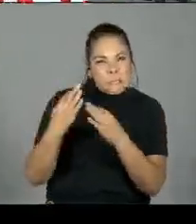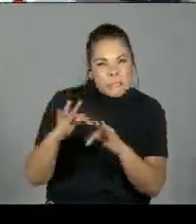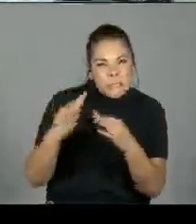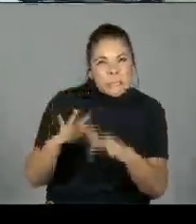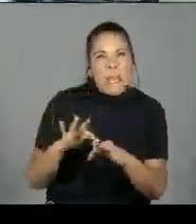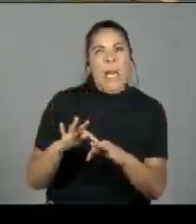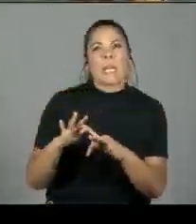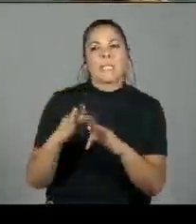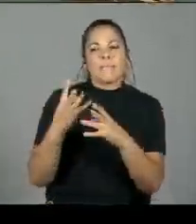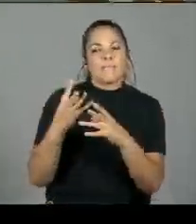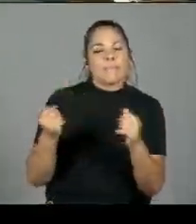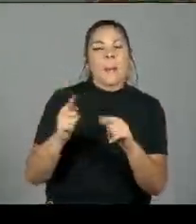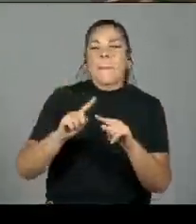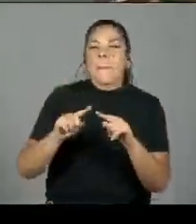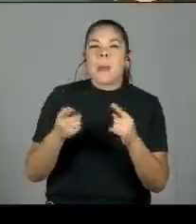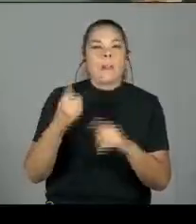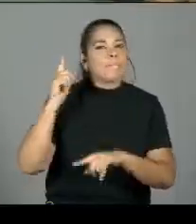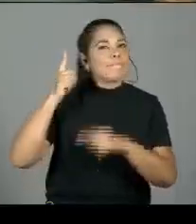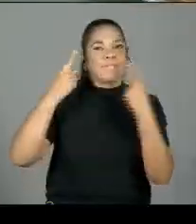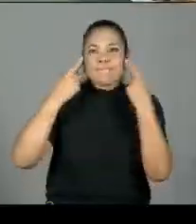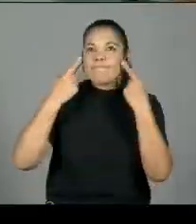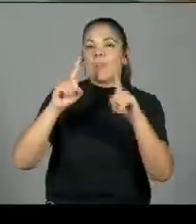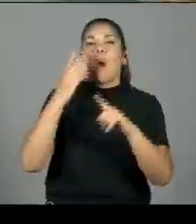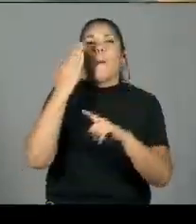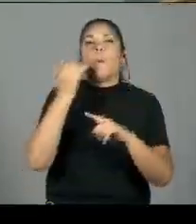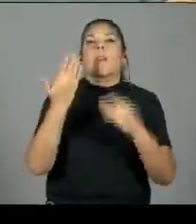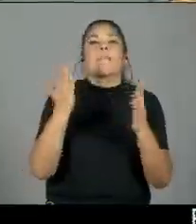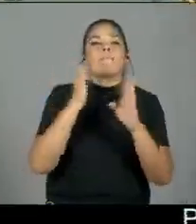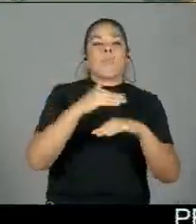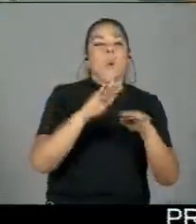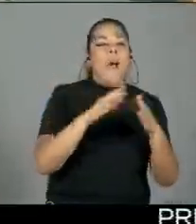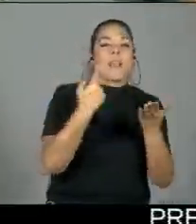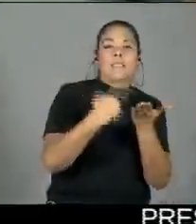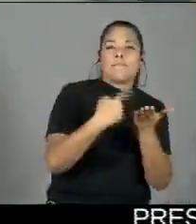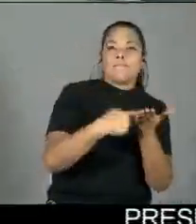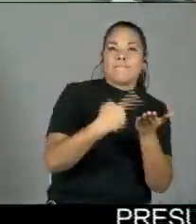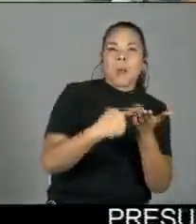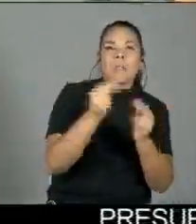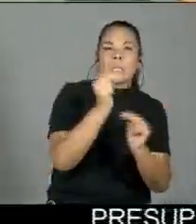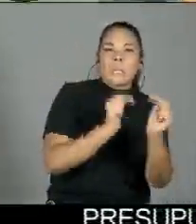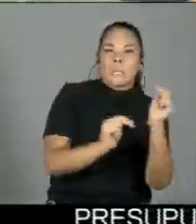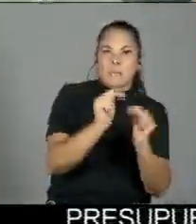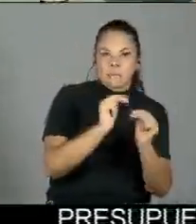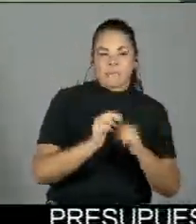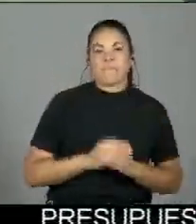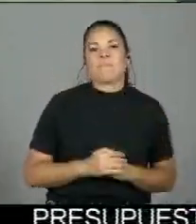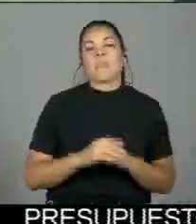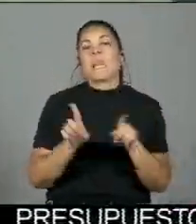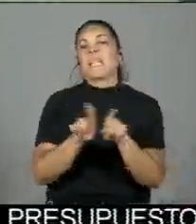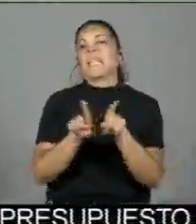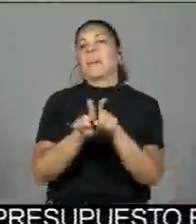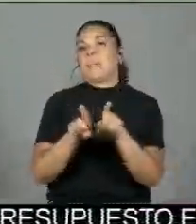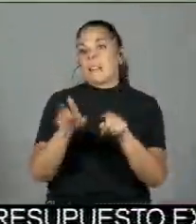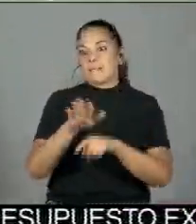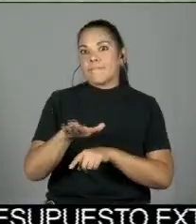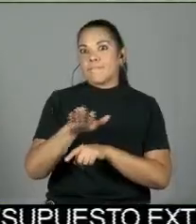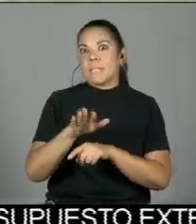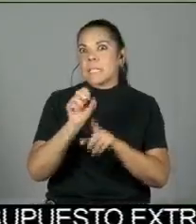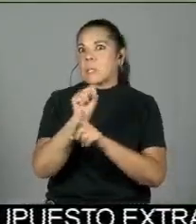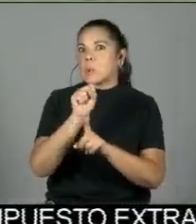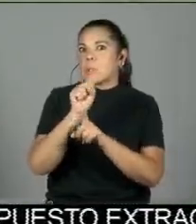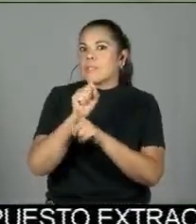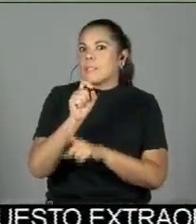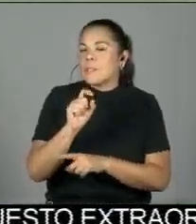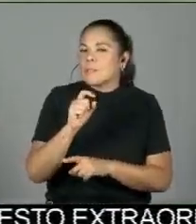porque no hay una mesa de diálogo ni negociación. es lo primero. Dentro de esta situación, también complicada, está la